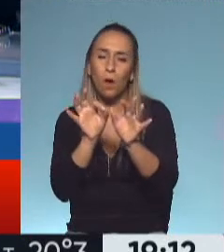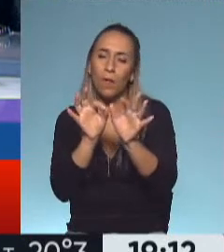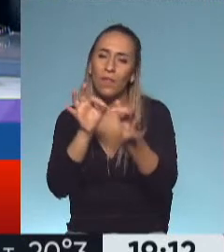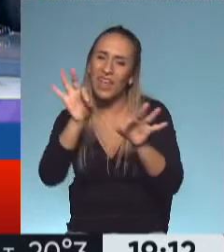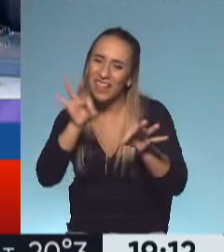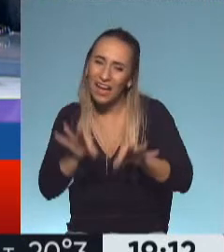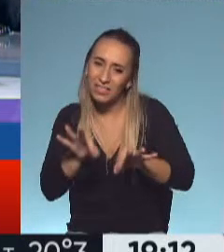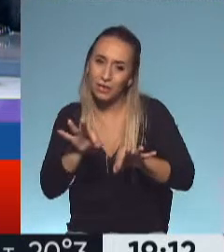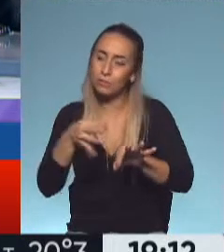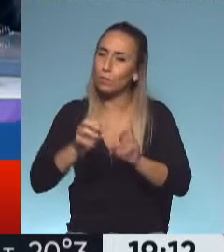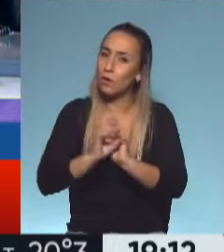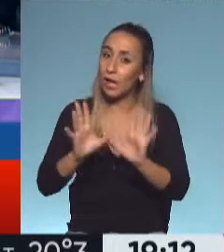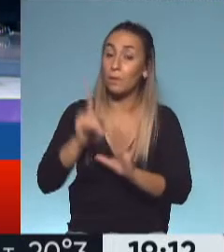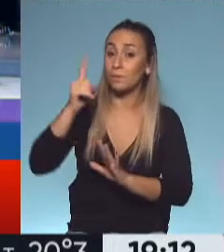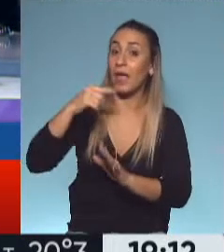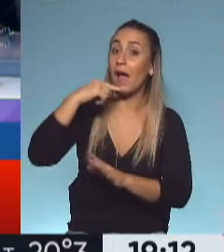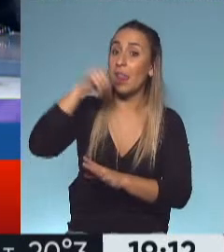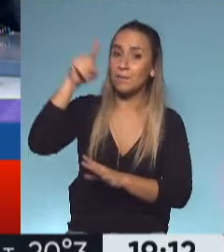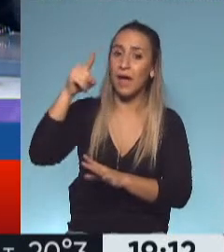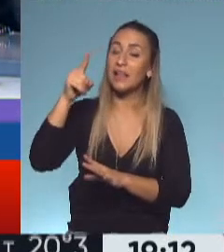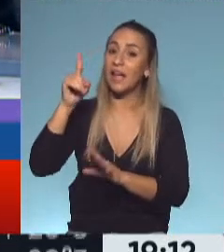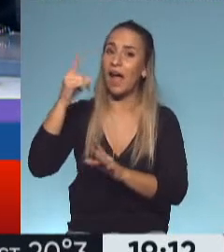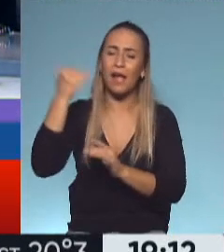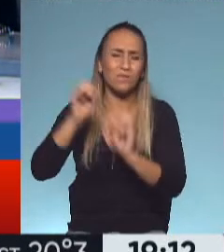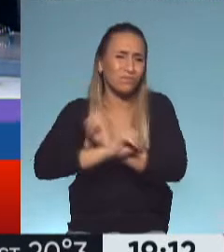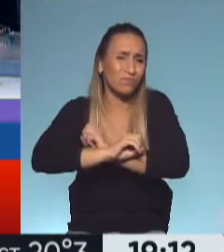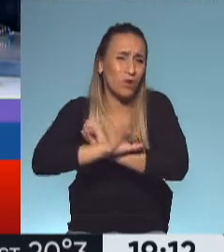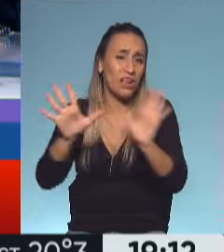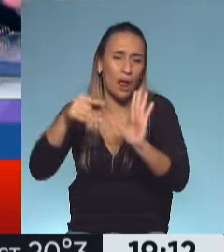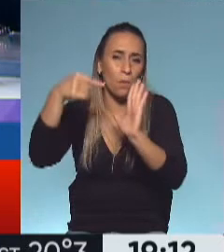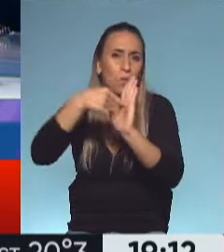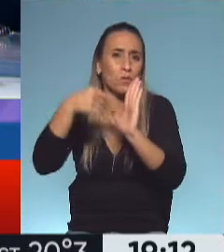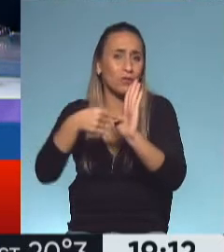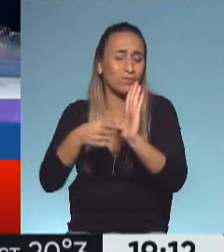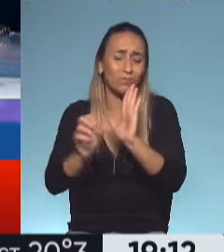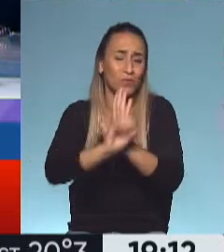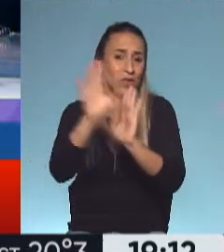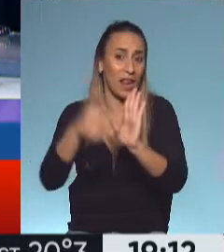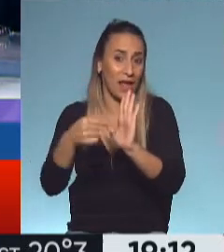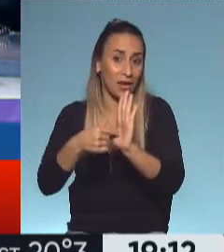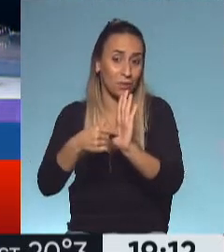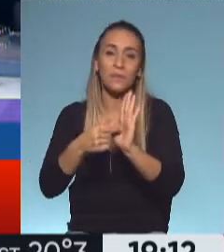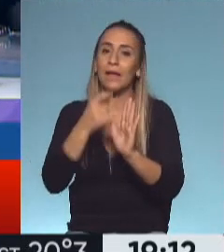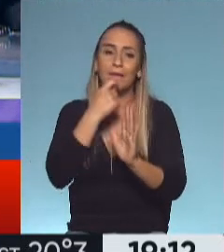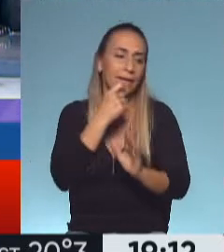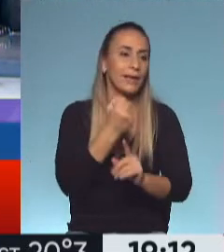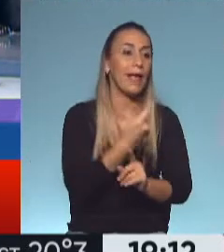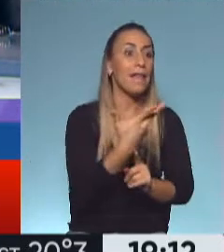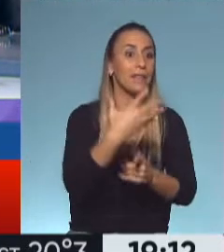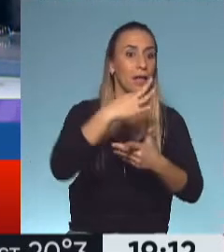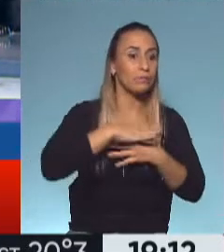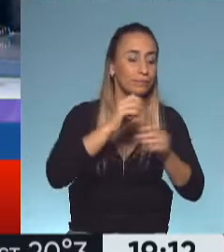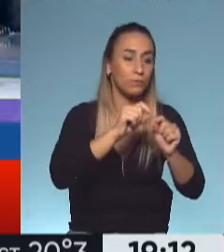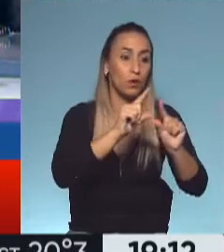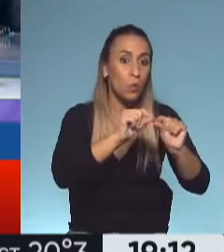es directo, es si pasa esto, esto y esto, si los números sanitarios son estos, esto y esto, lo que hay que hacer es esto. Es automático, está fijado en la ley.